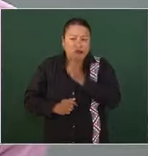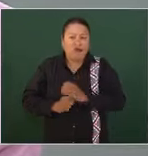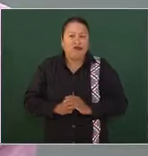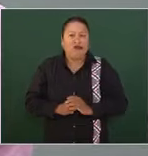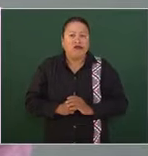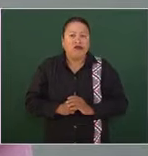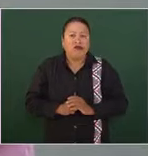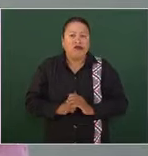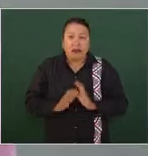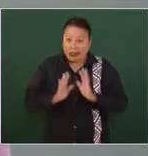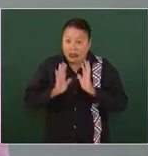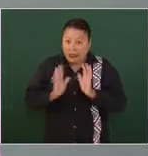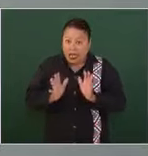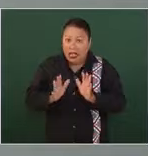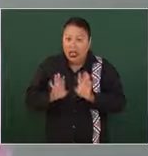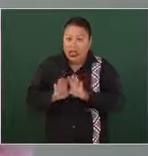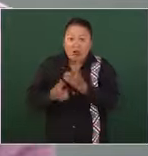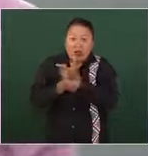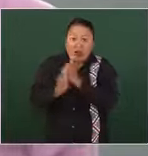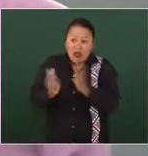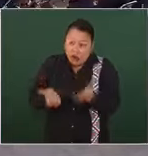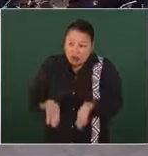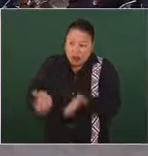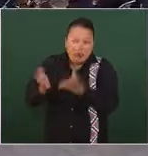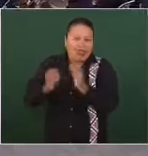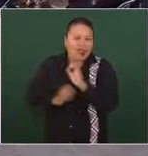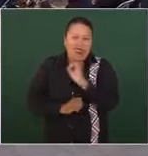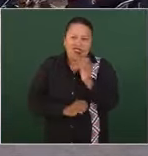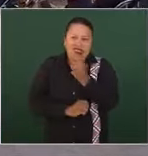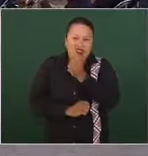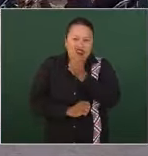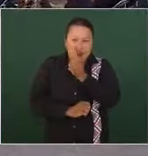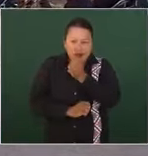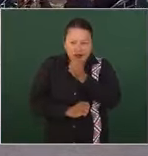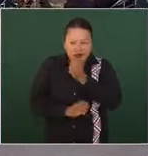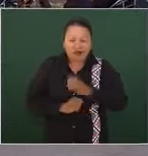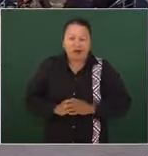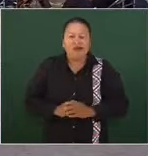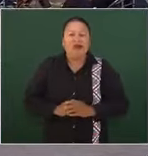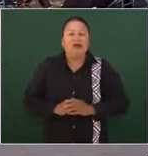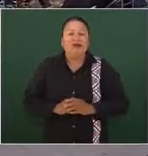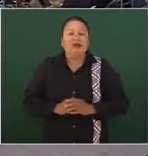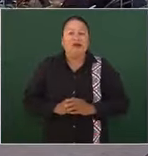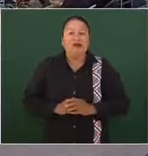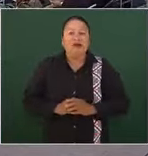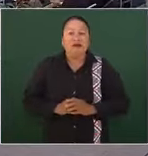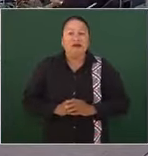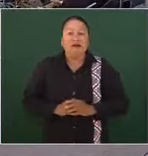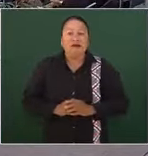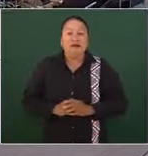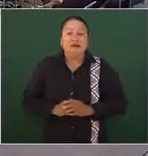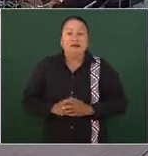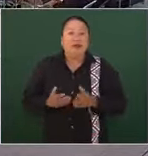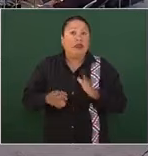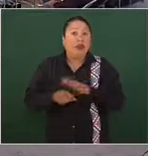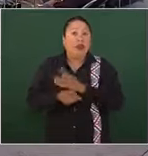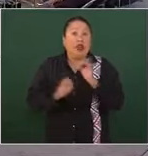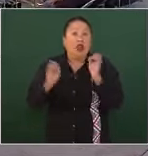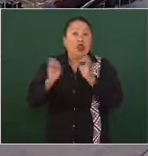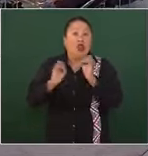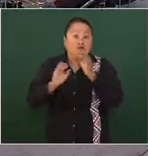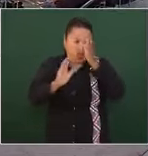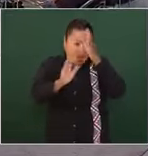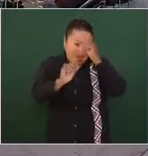concedido la libertad condicionada condicionada porque no hay ese